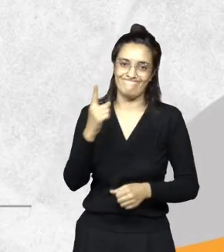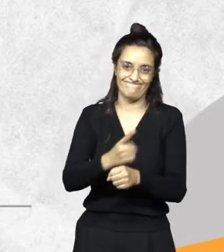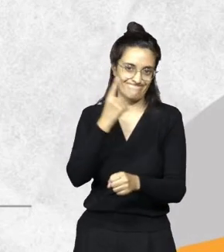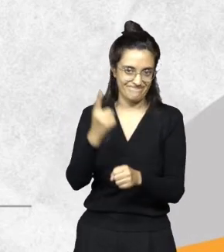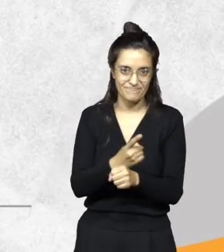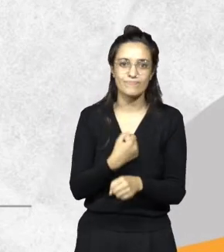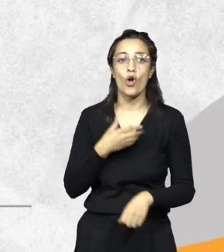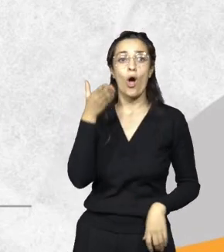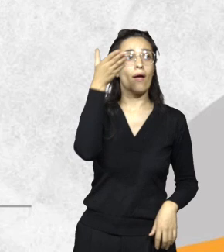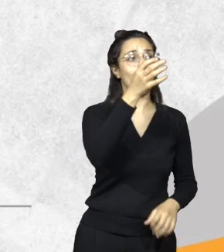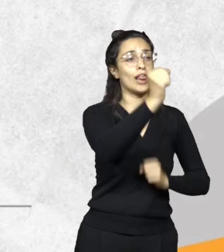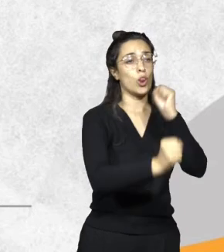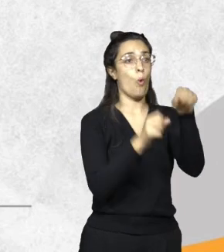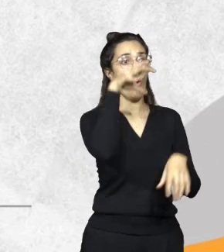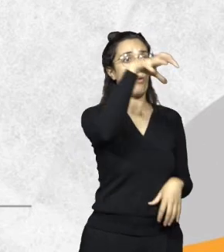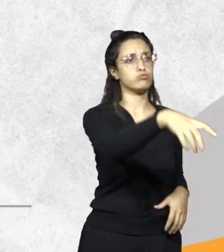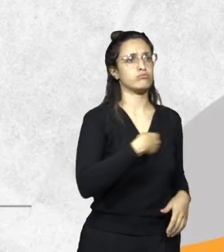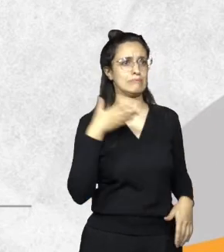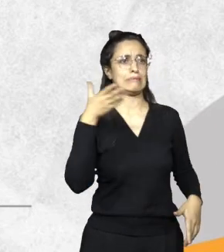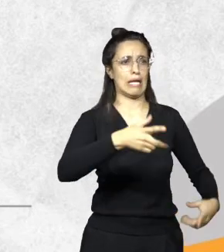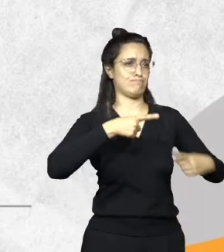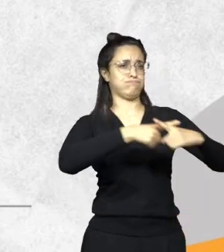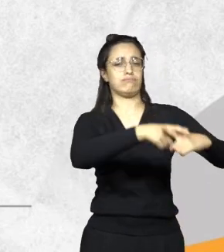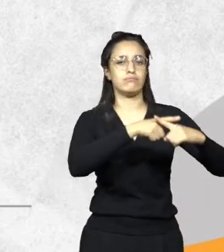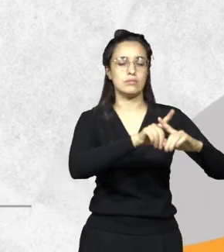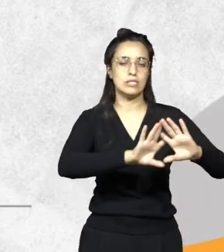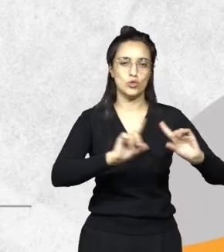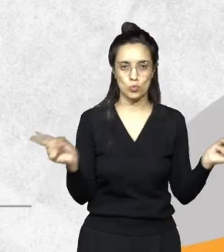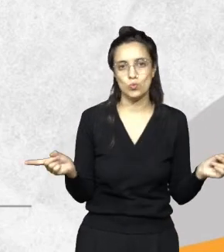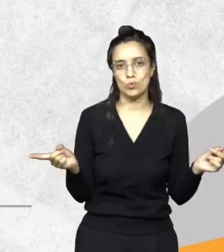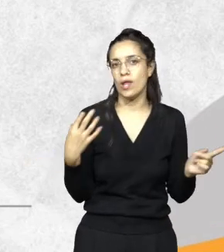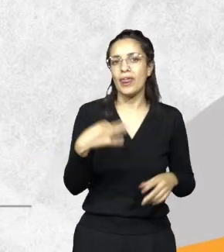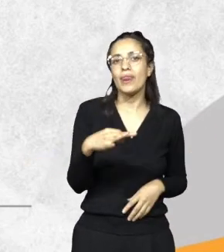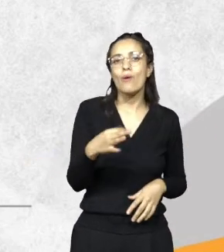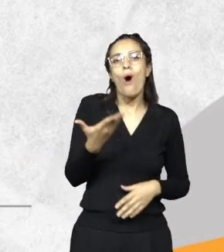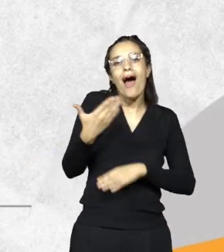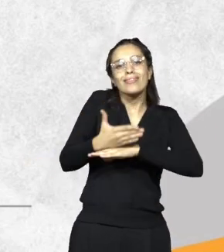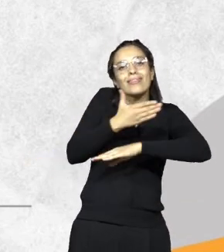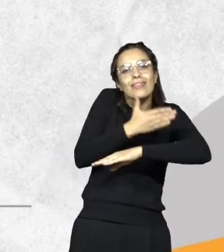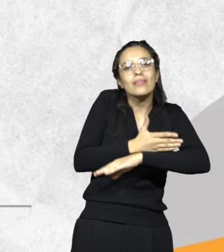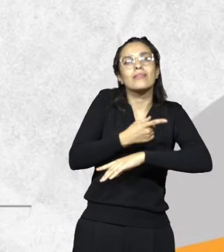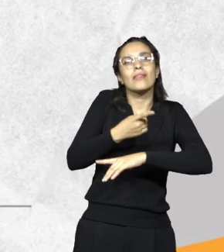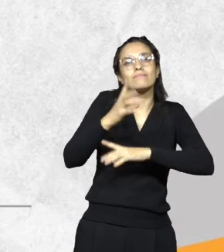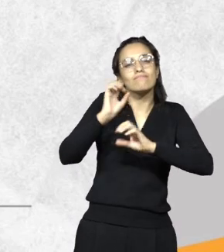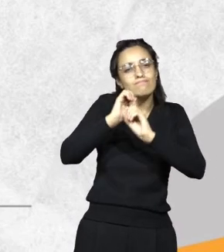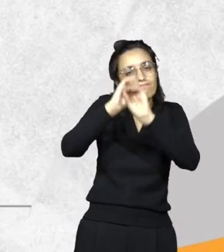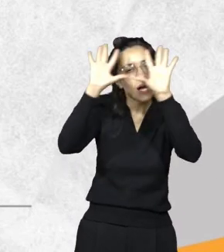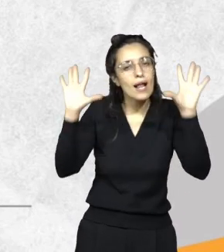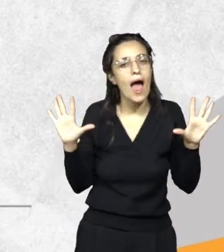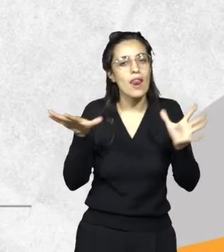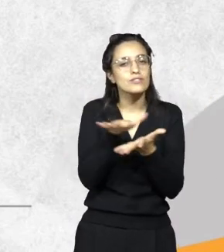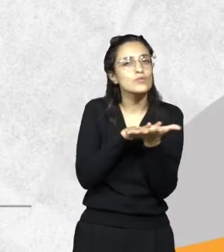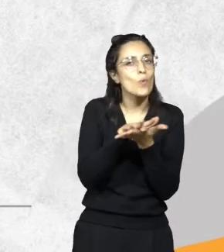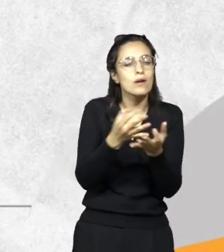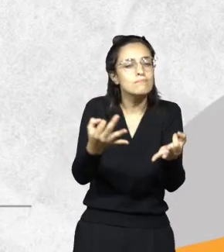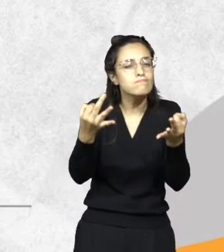con los tapones de punta, tengo que tener clara la situación que voy a constatar previo a ir al lugar, por eso todos los